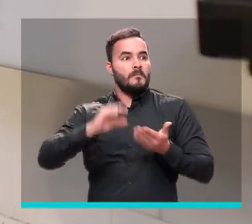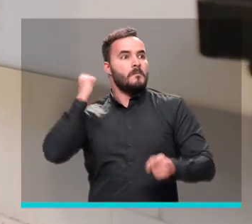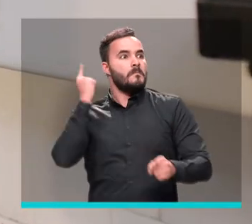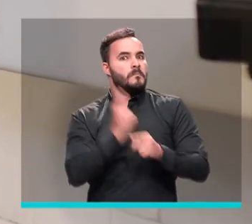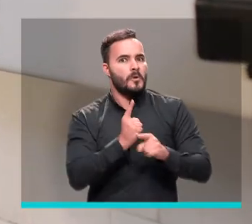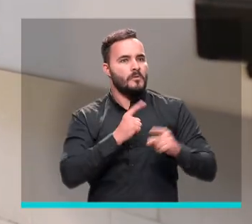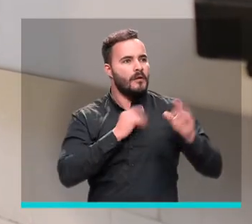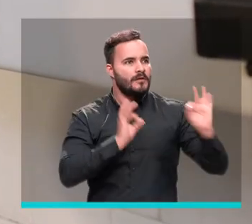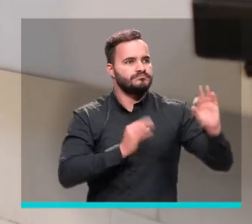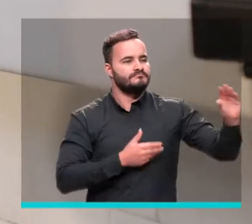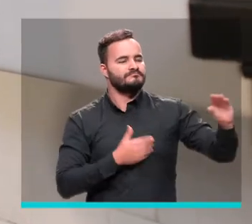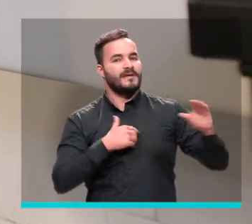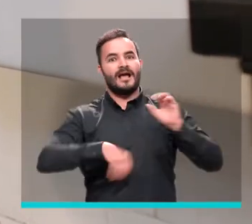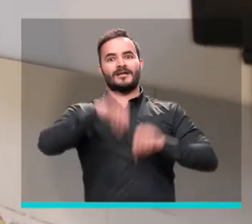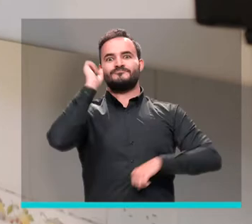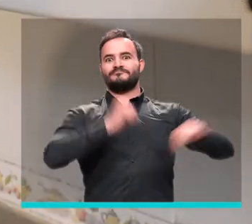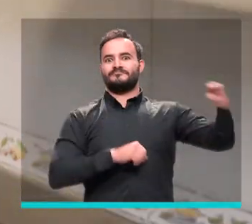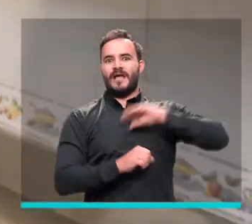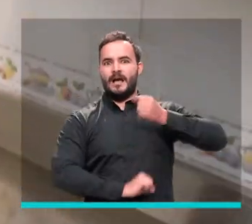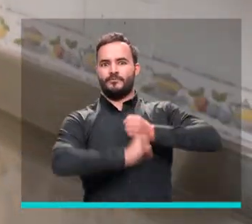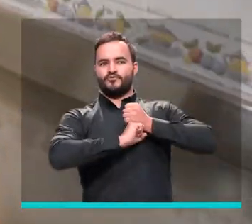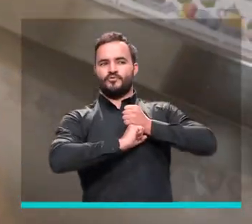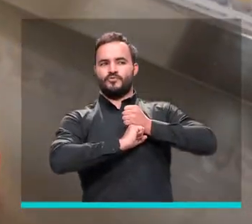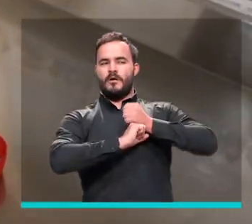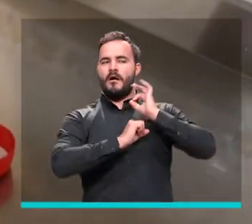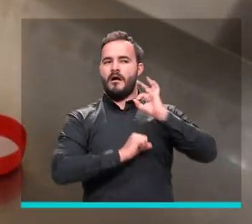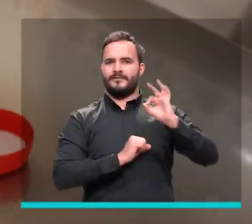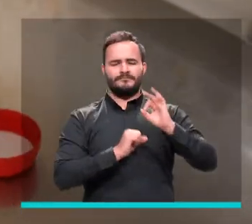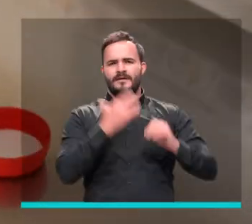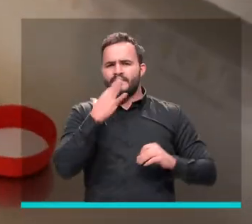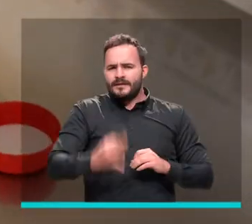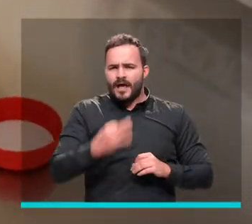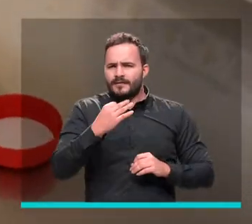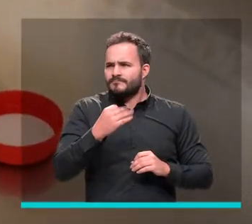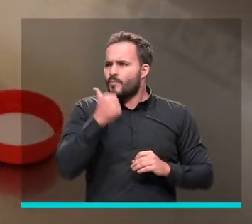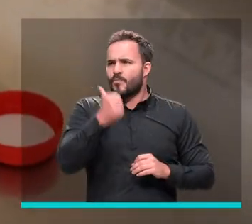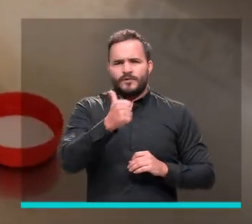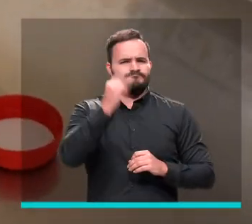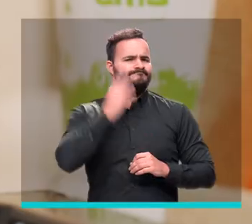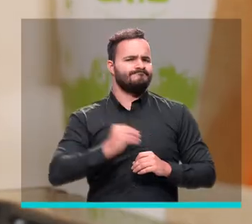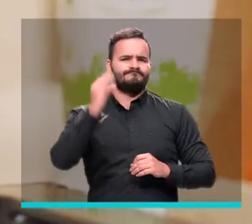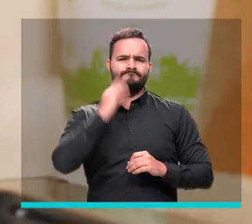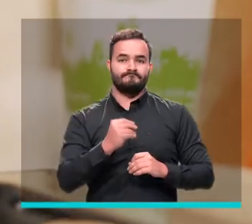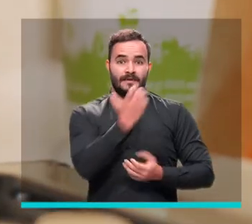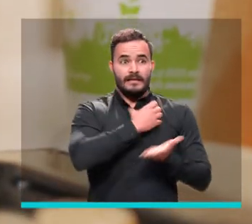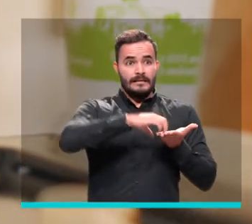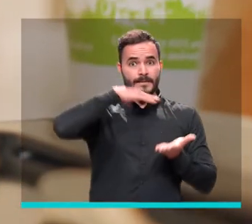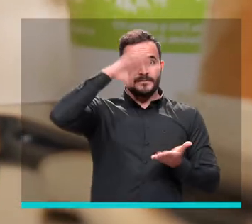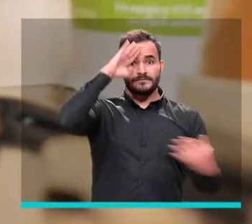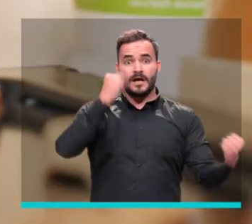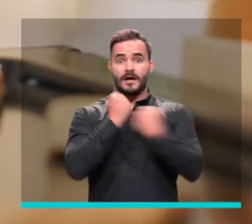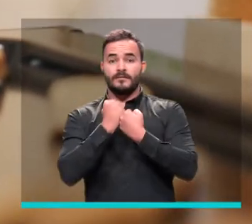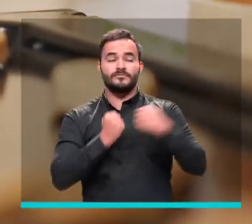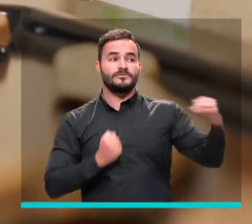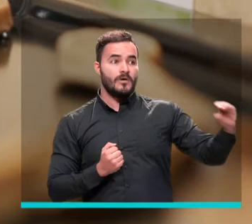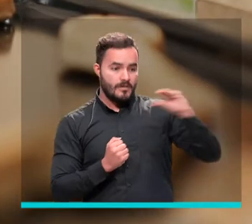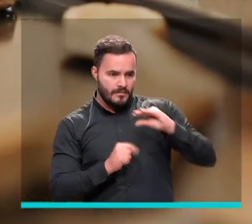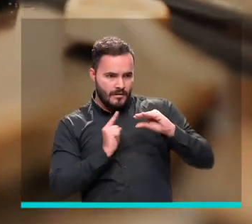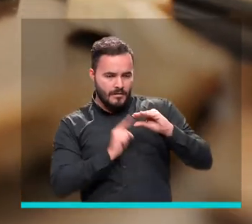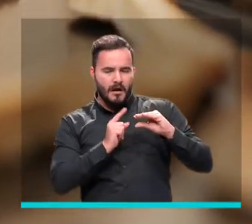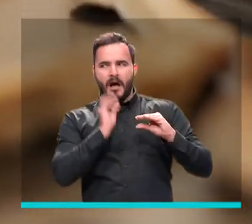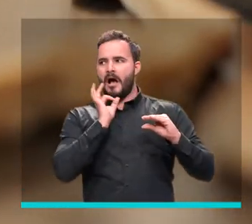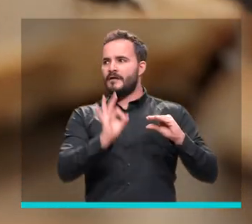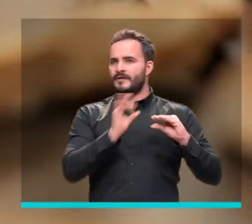Ha sido una de las mejores cosas que nos ha pasado. Con el incentivo que nos dio la Alcaldía de Medellín, logramos dar una